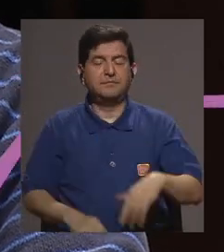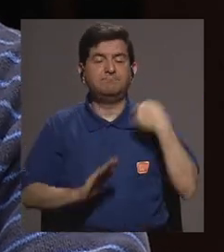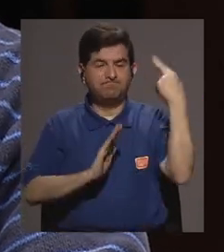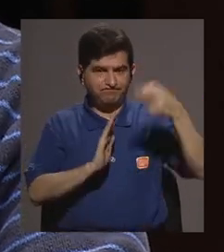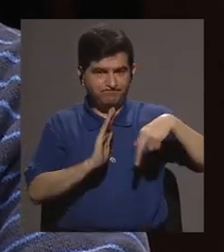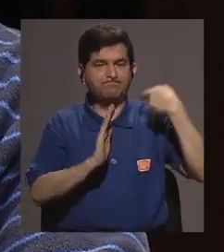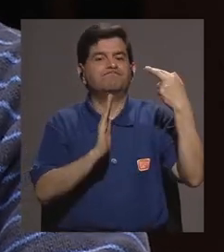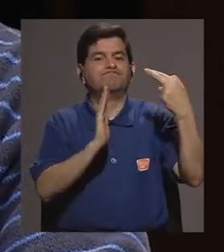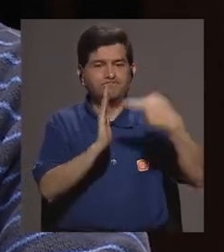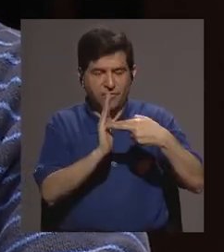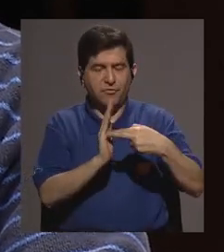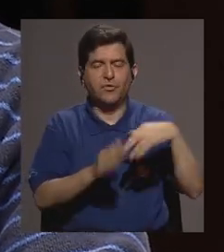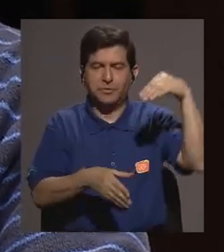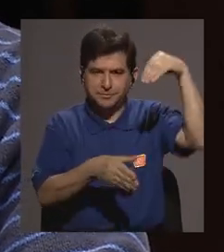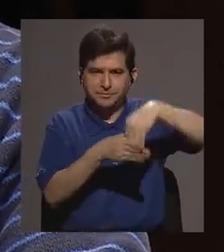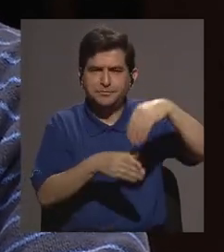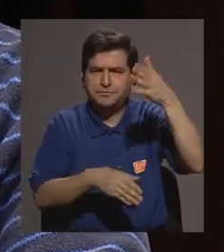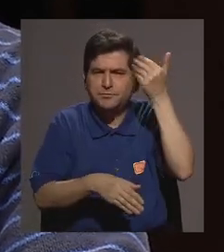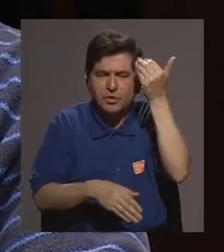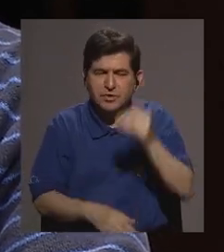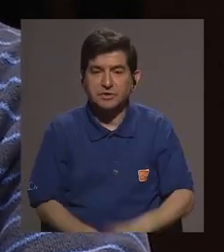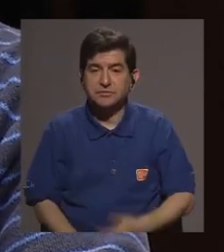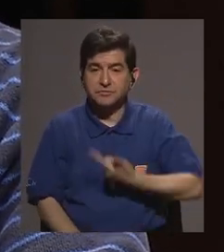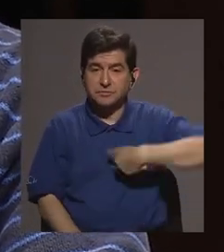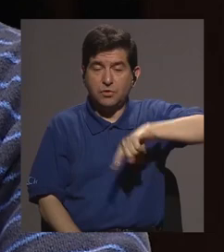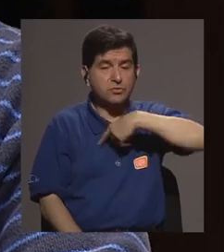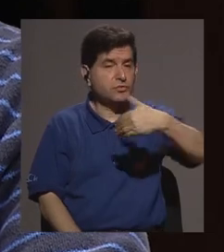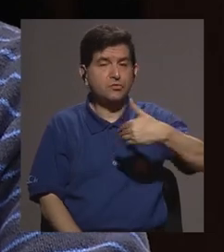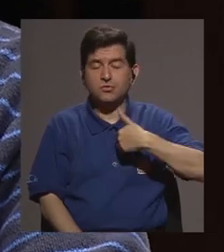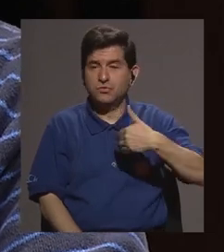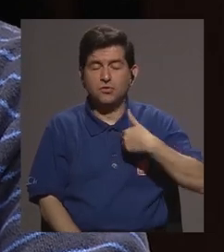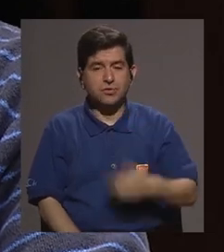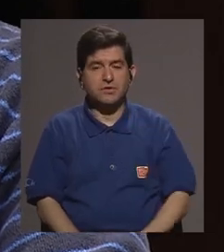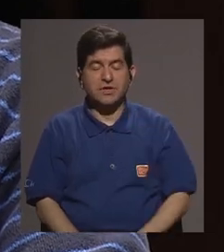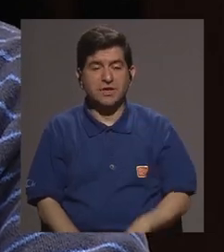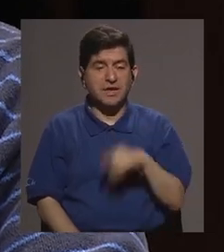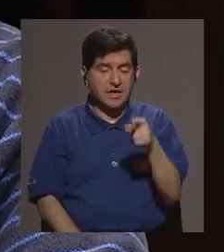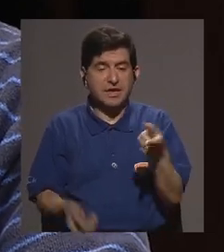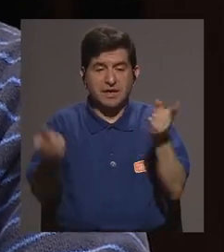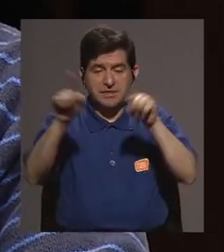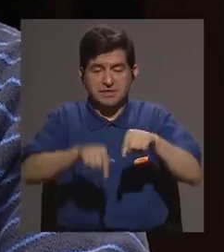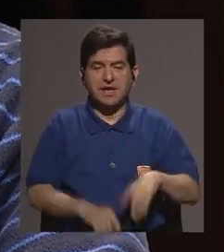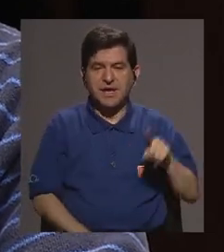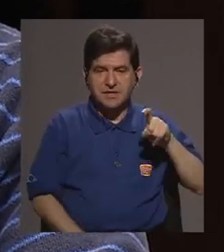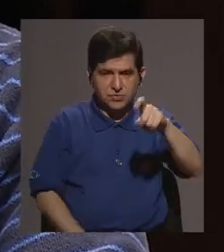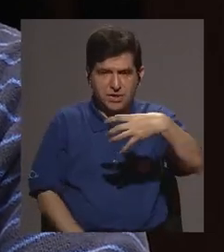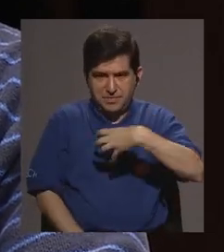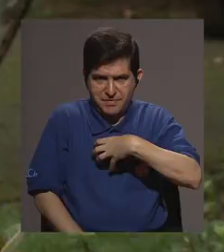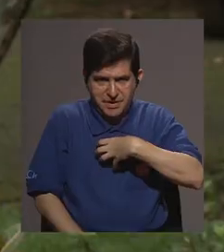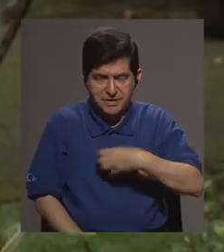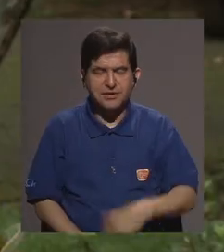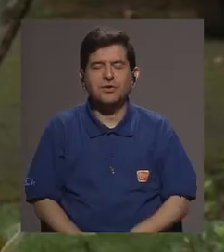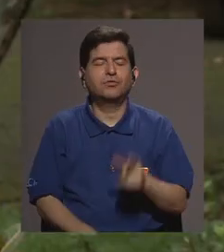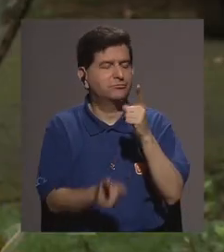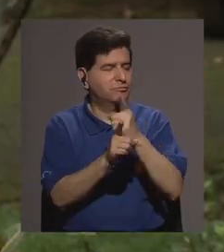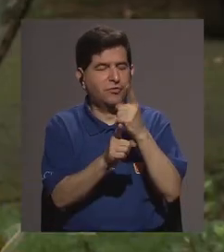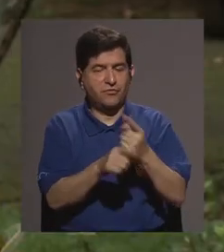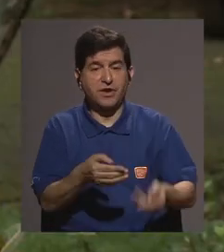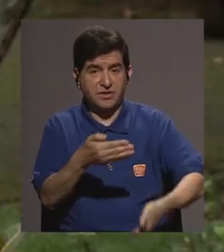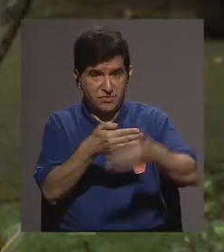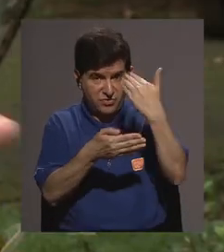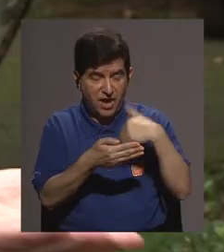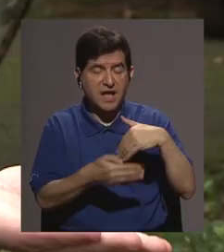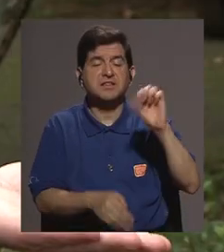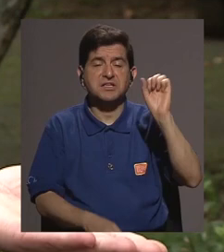un papel trascendental en esto y es que nosotros no tenemos endemia del parásito exacto como en el pasado